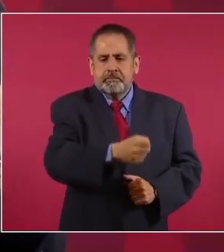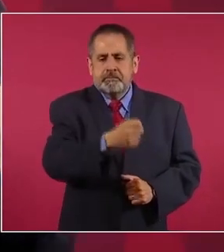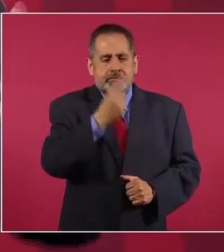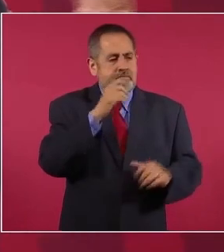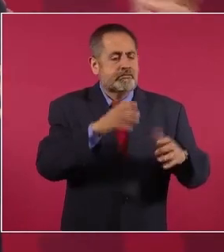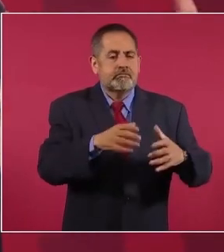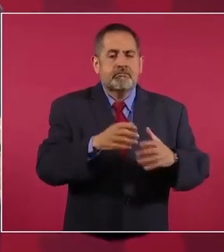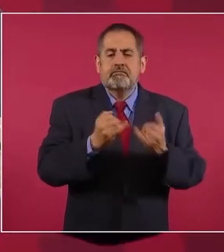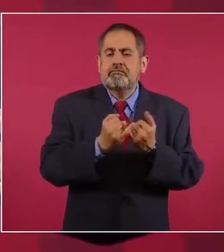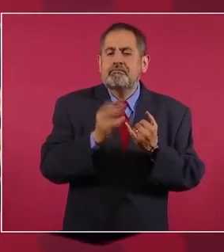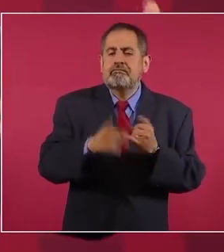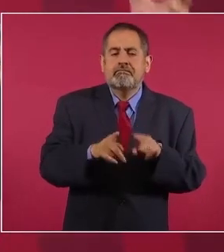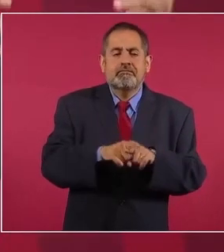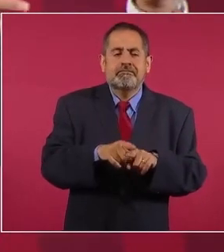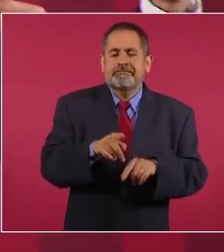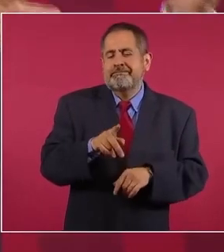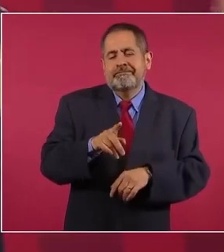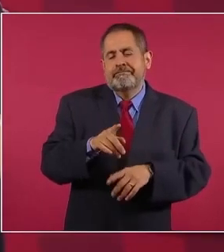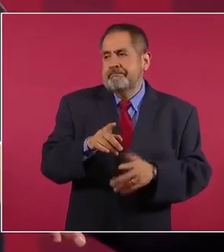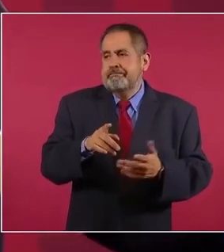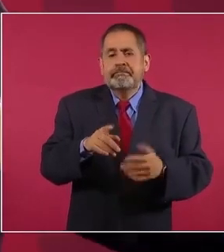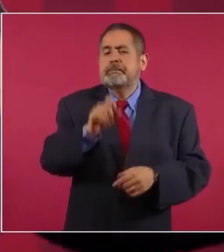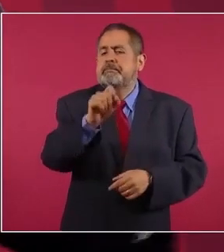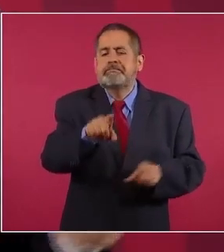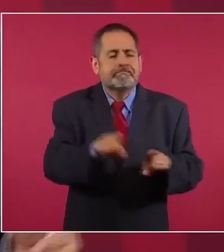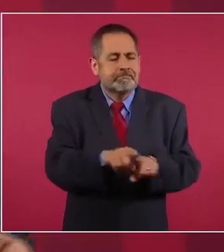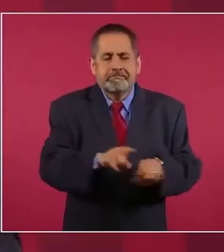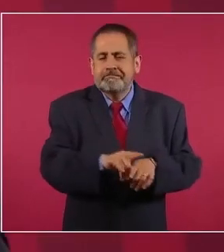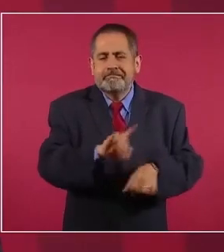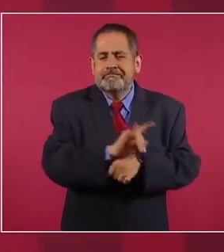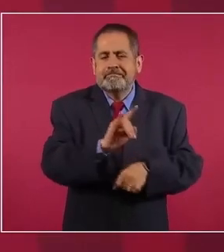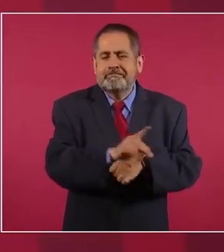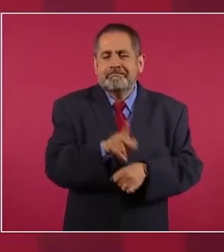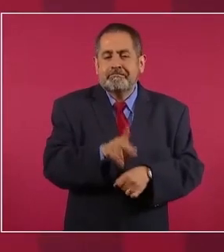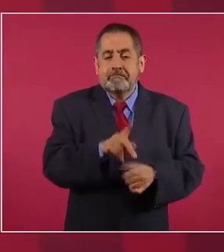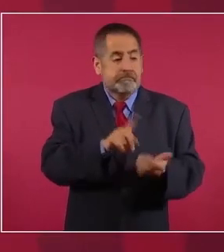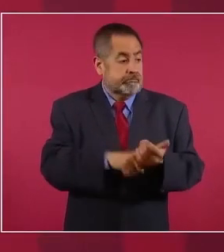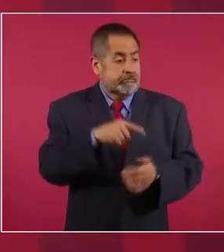también como fachada porque no tenía él